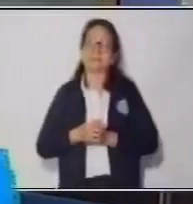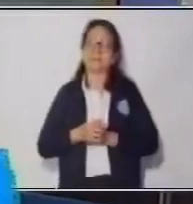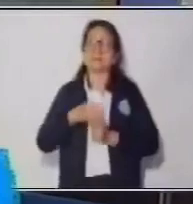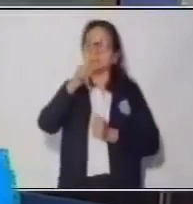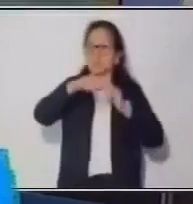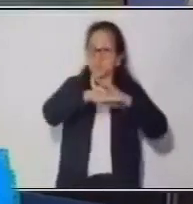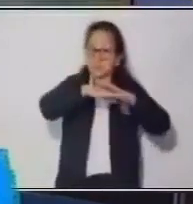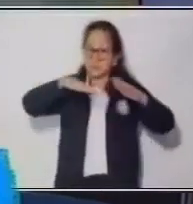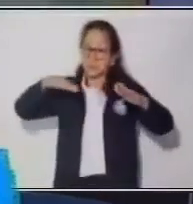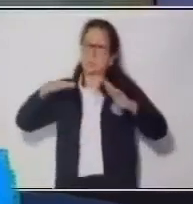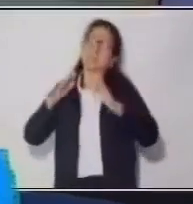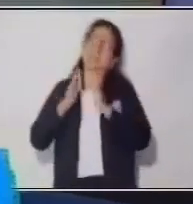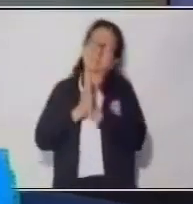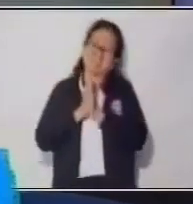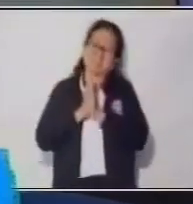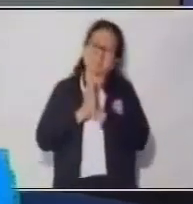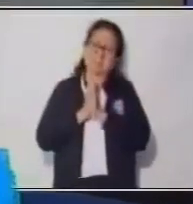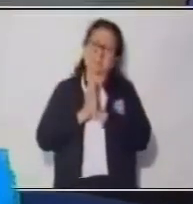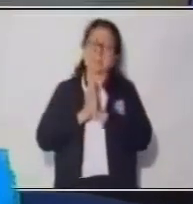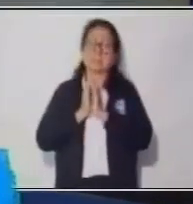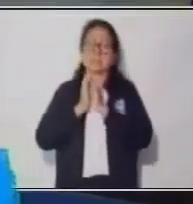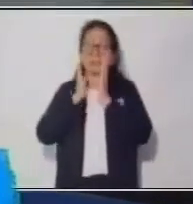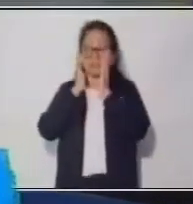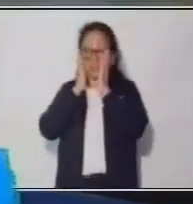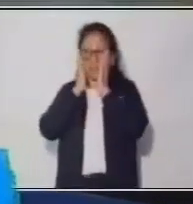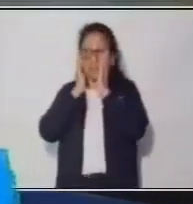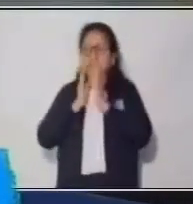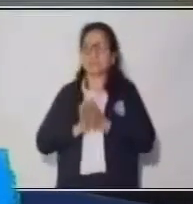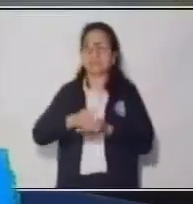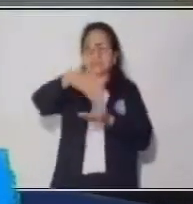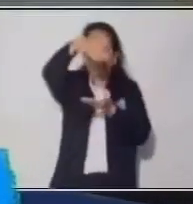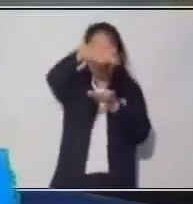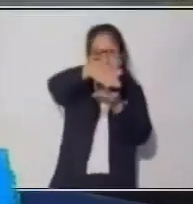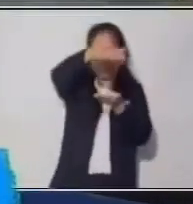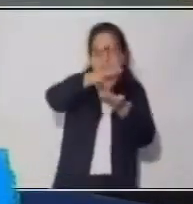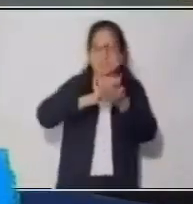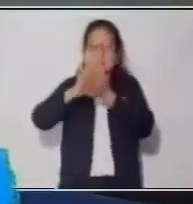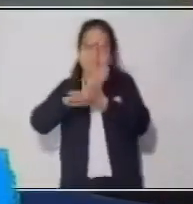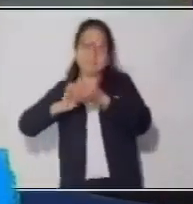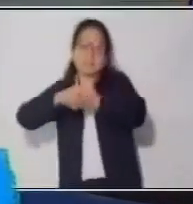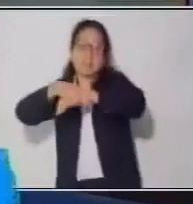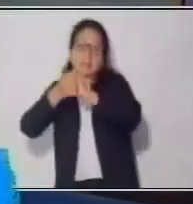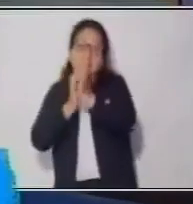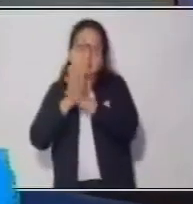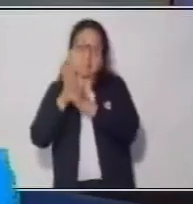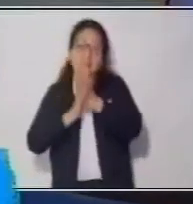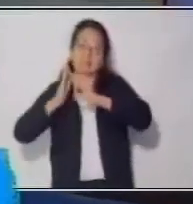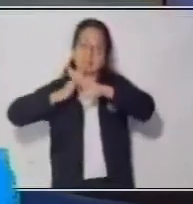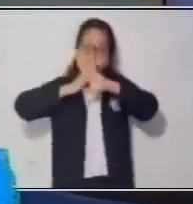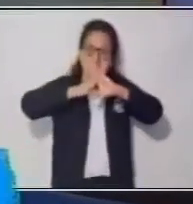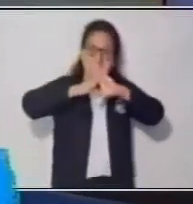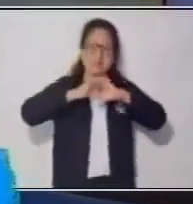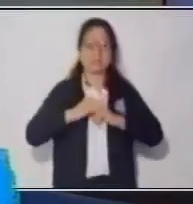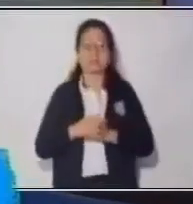sales constantemente, aplícate gel antibacterial,